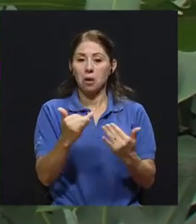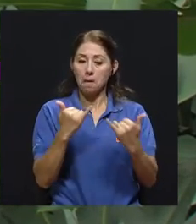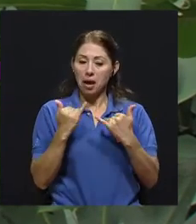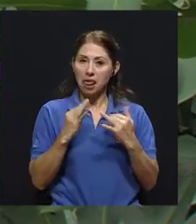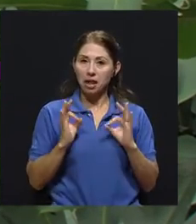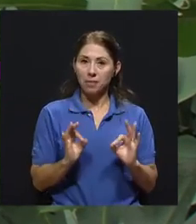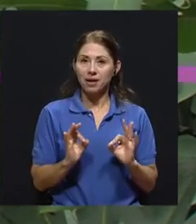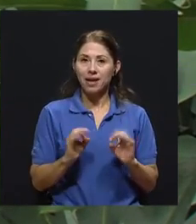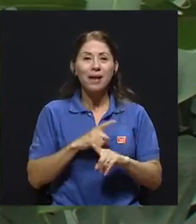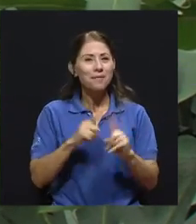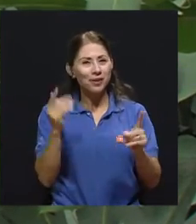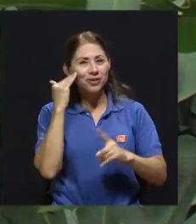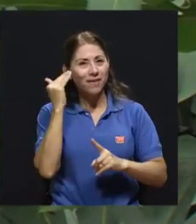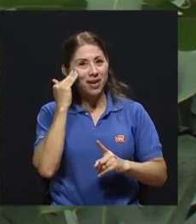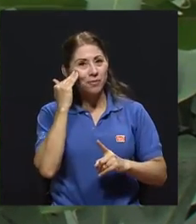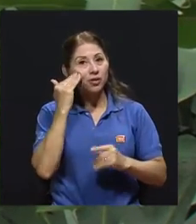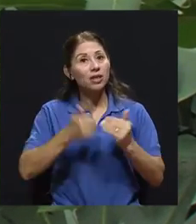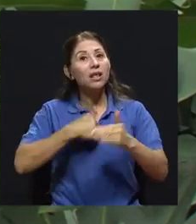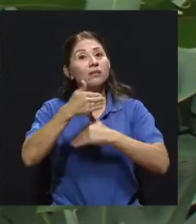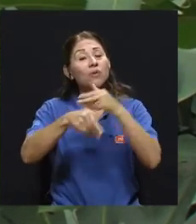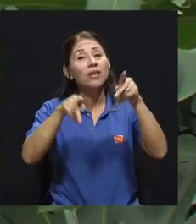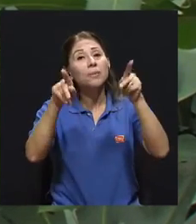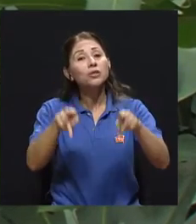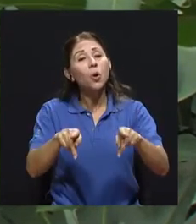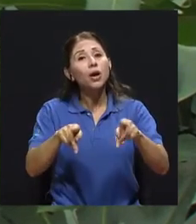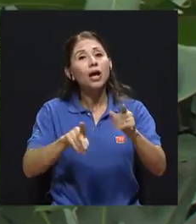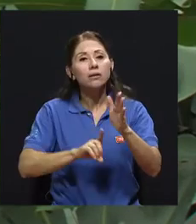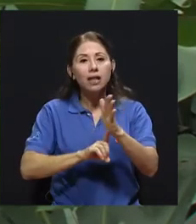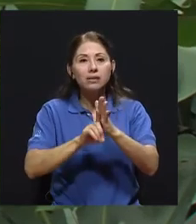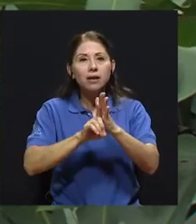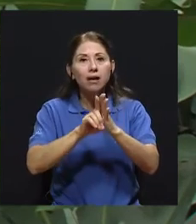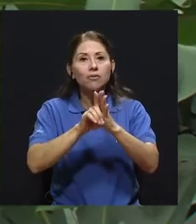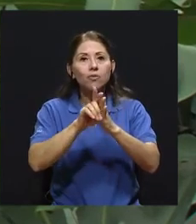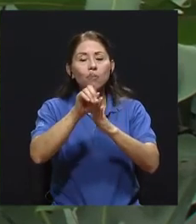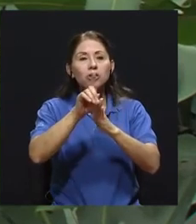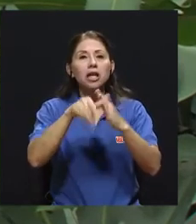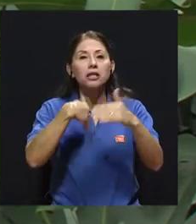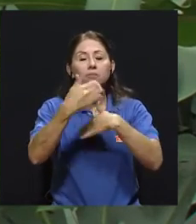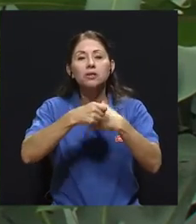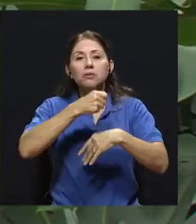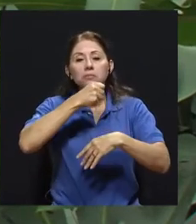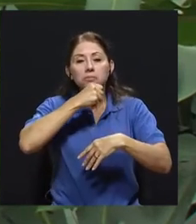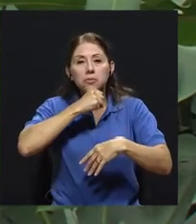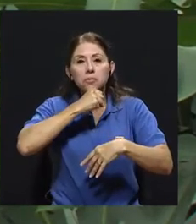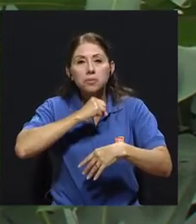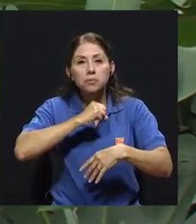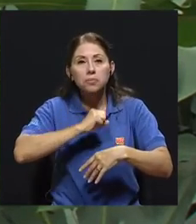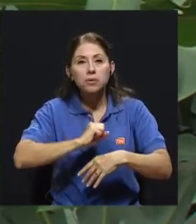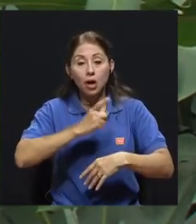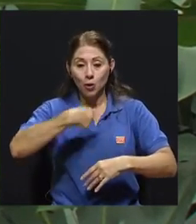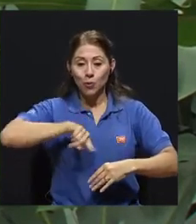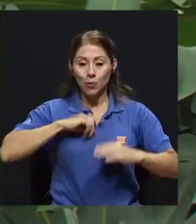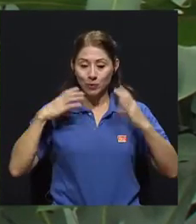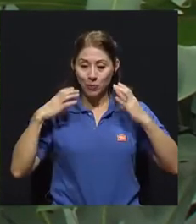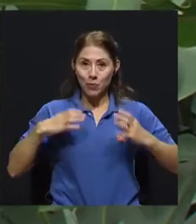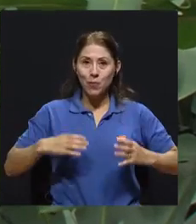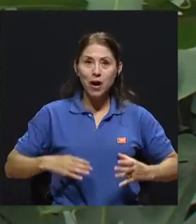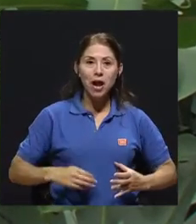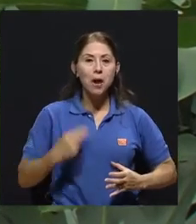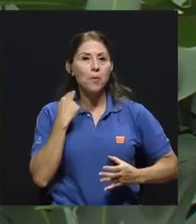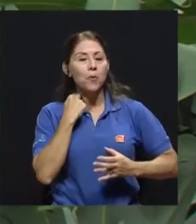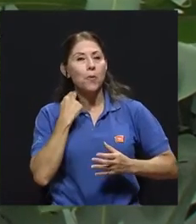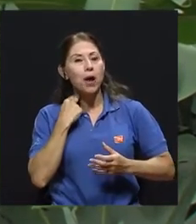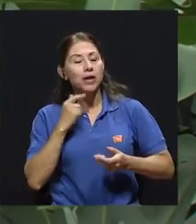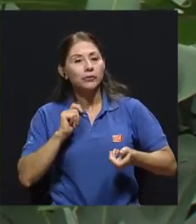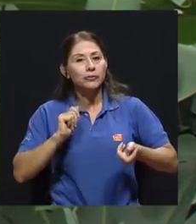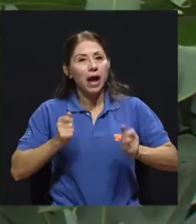pero sabemos que por un tema propio del desarrollo y del envejecimiento, a partir de cierta época en la vida nosotros comenzamos con una serie de cambios